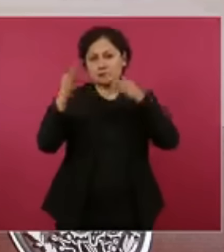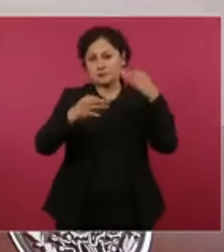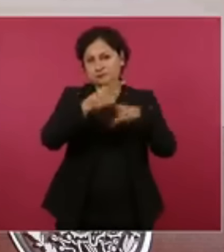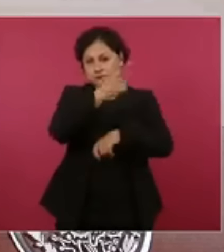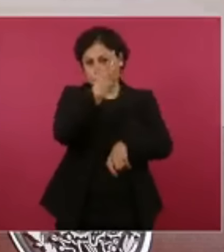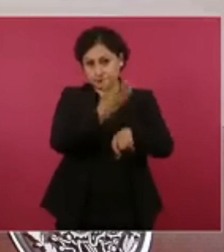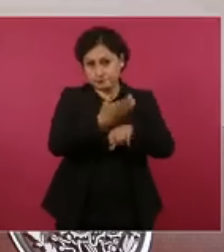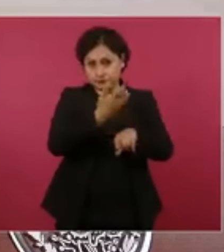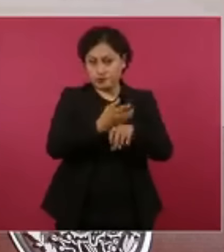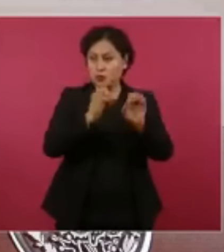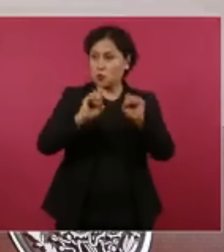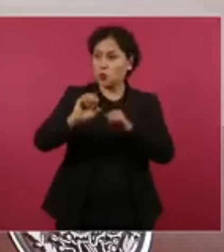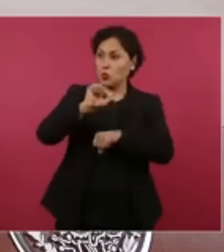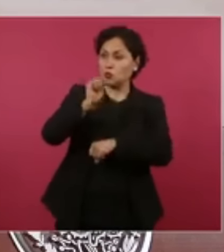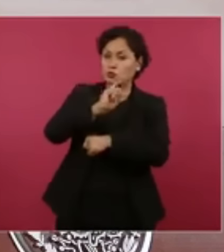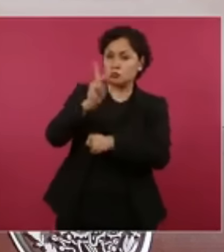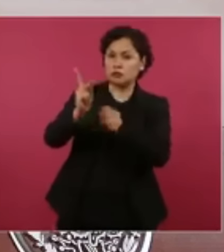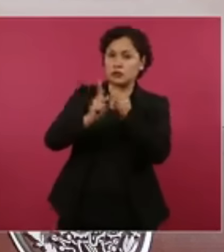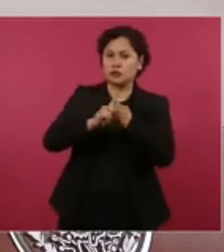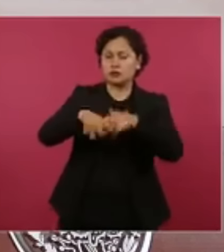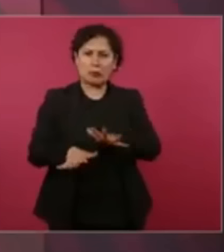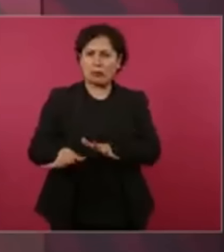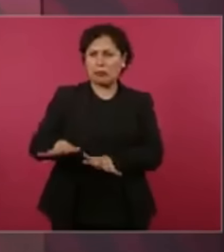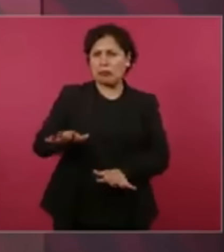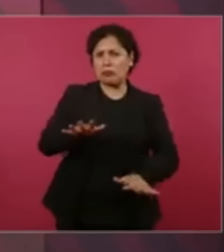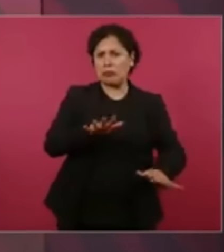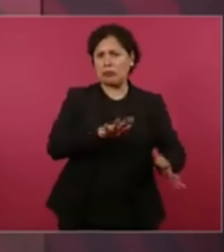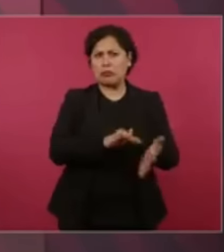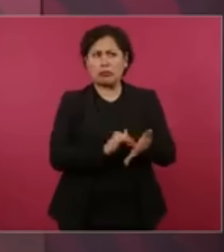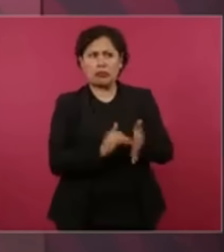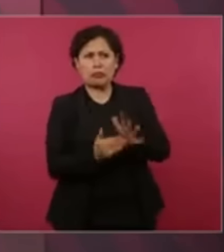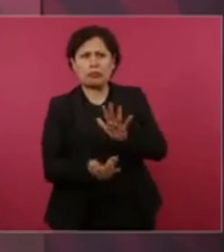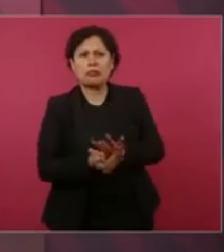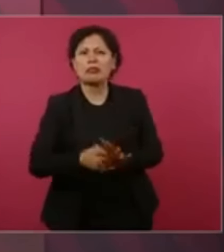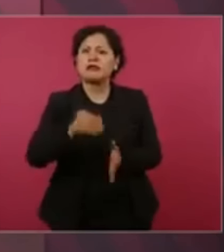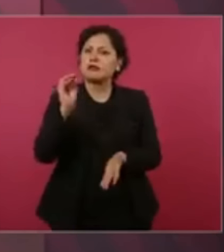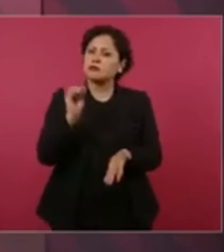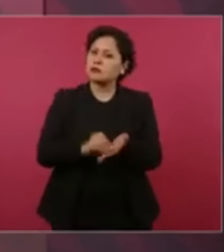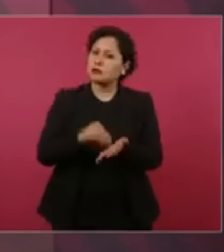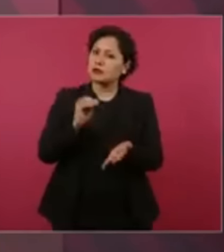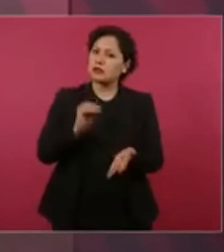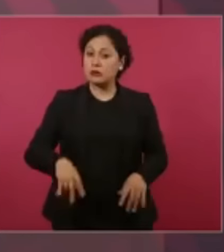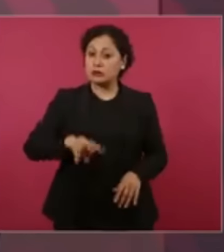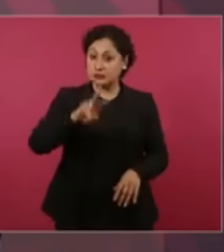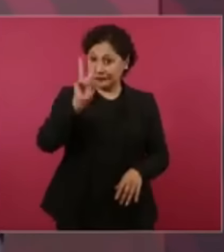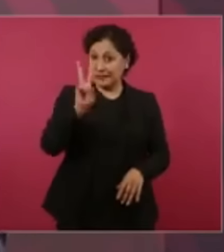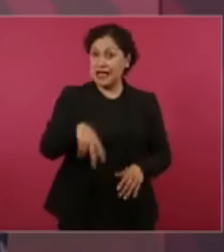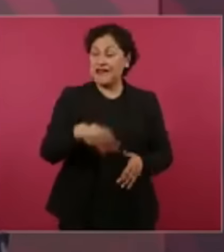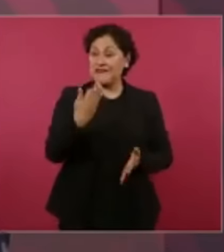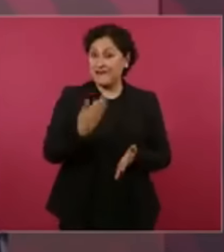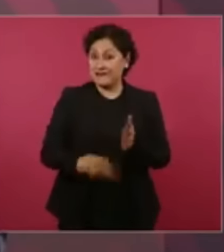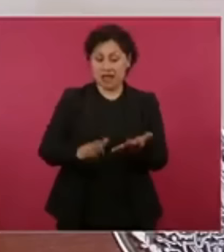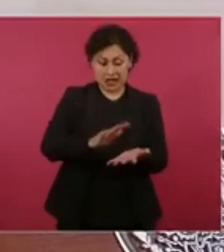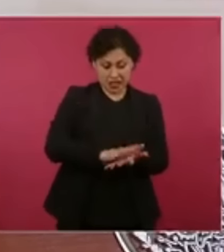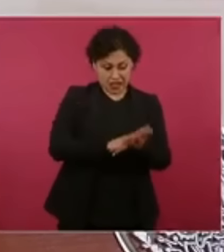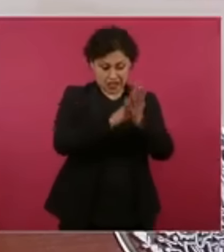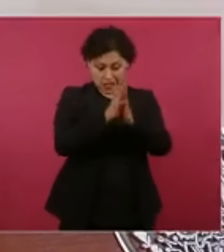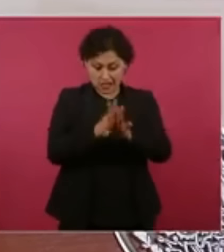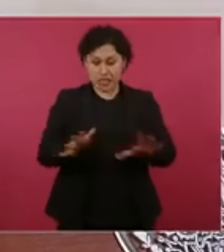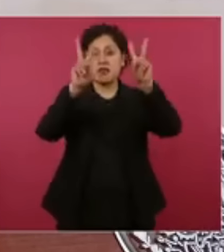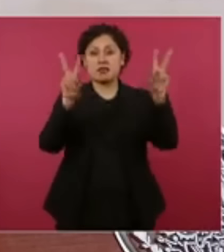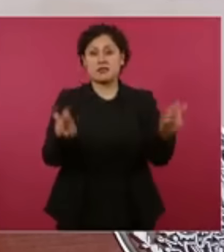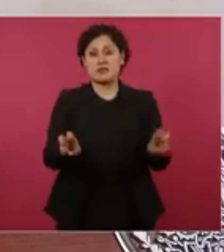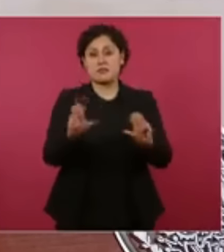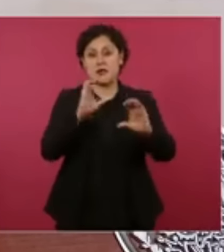siguen manipulando. Hace falta una transformación también. Todo lo relacionado con la